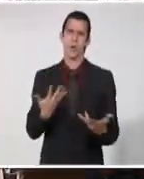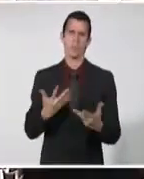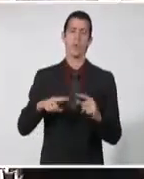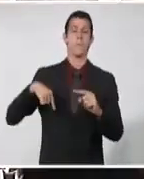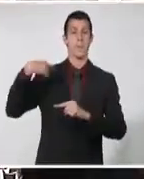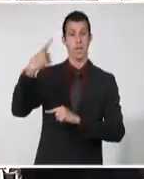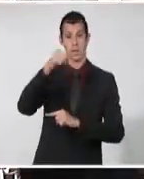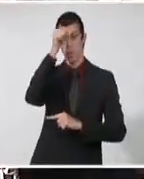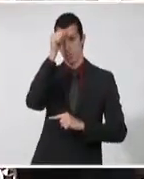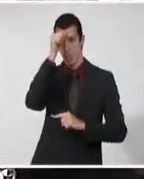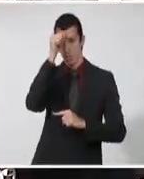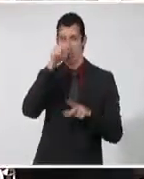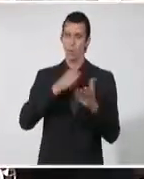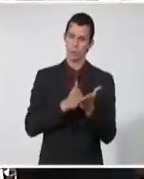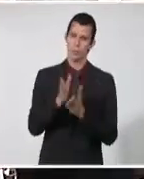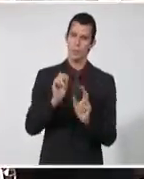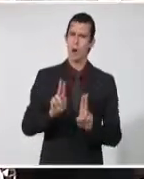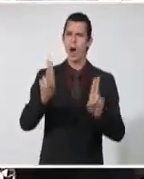González, Sistema Informativo de la Televisión Cubana.